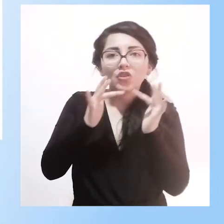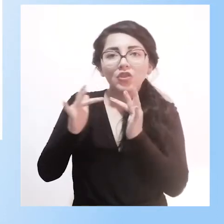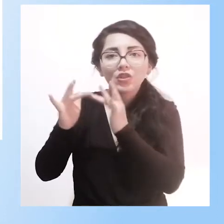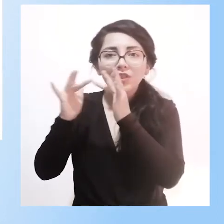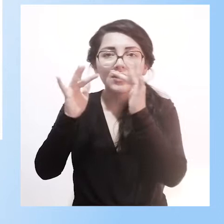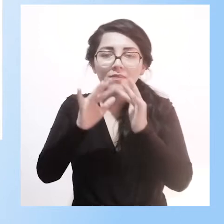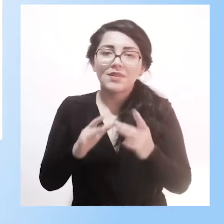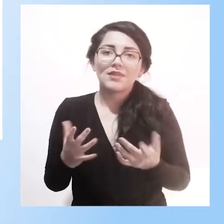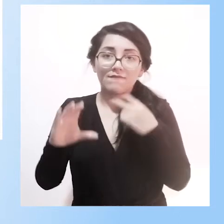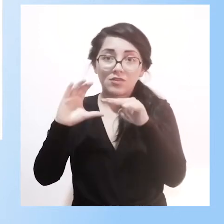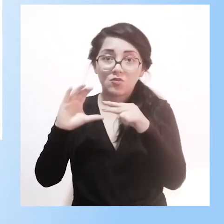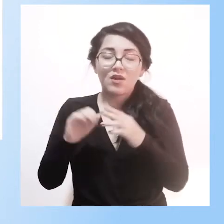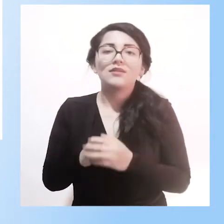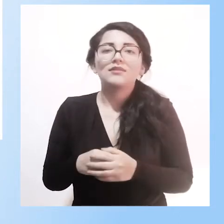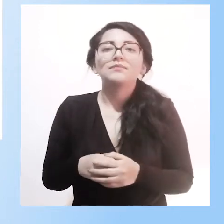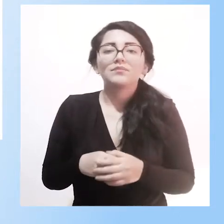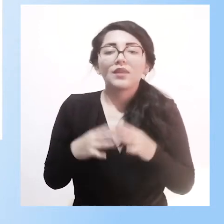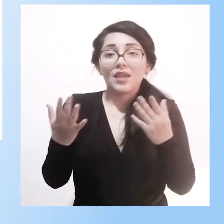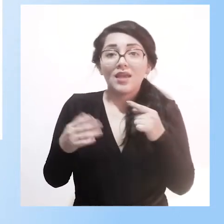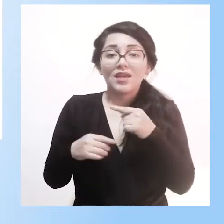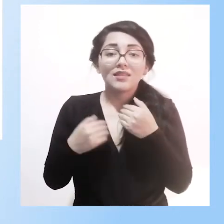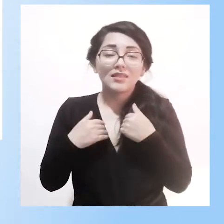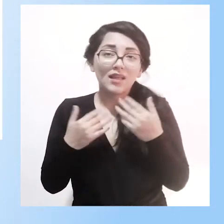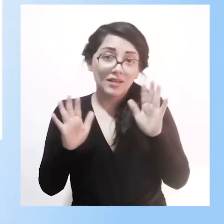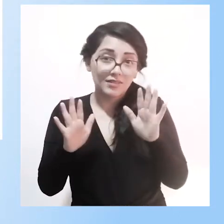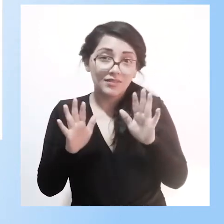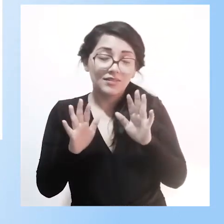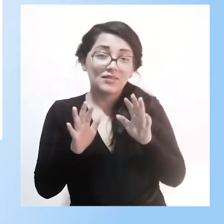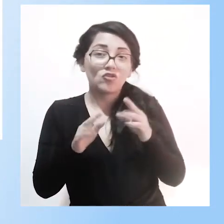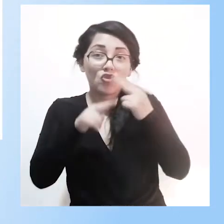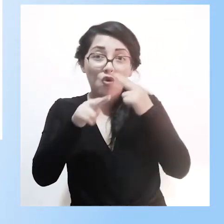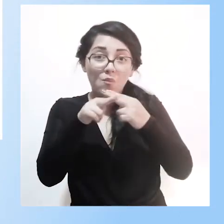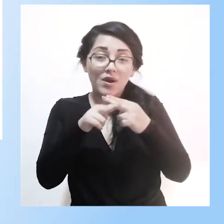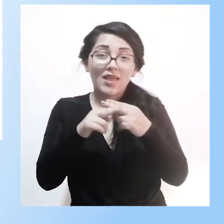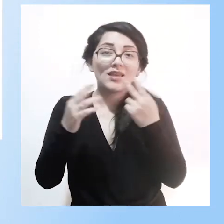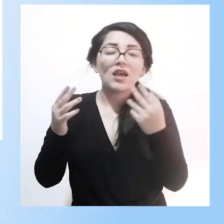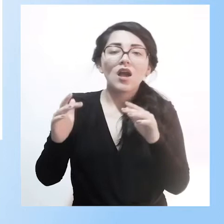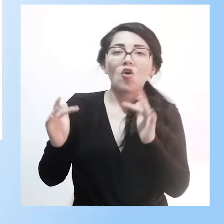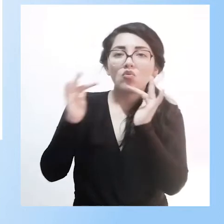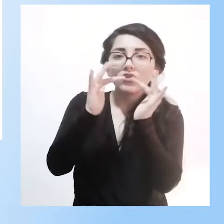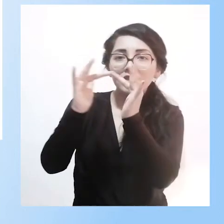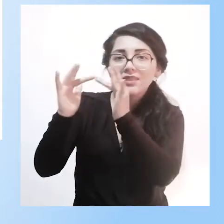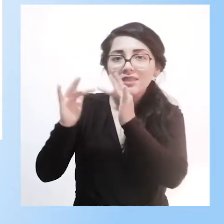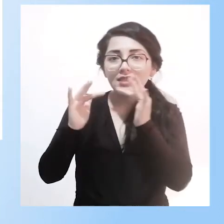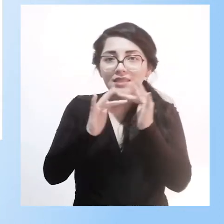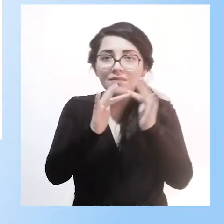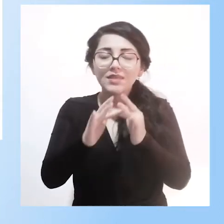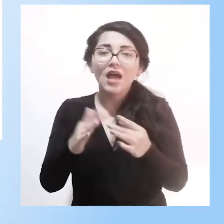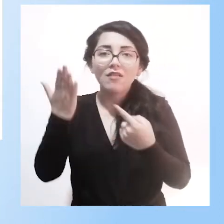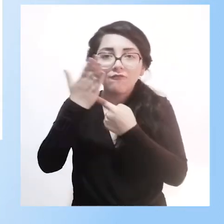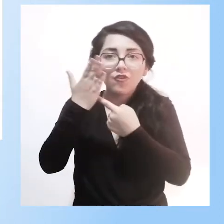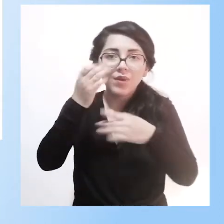SAIBAL, que esa sigla significa conectividad educativa de informática